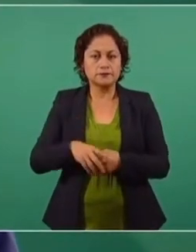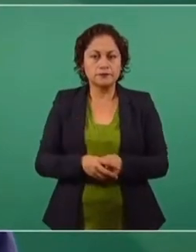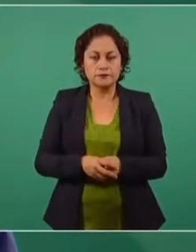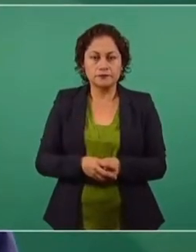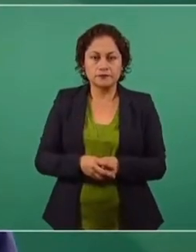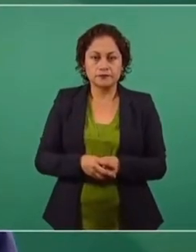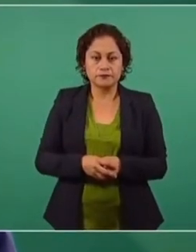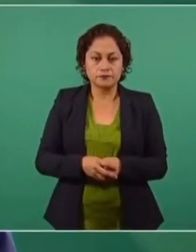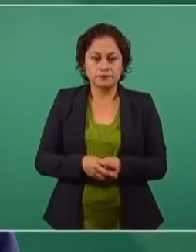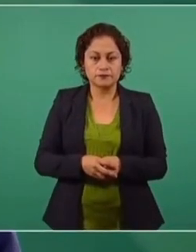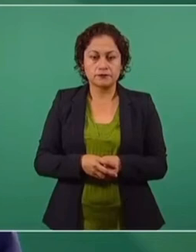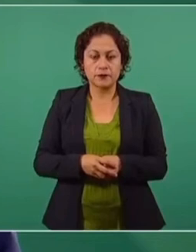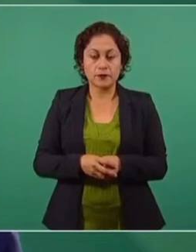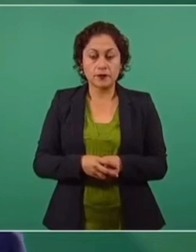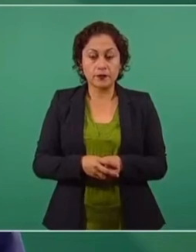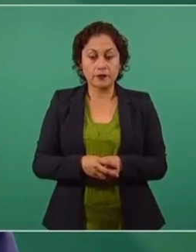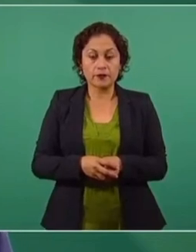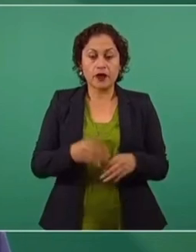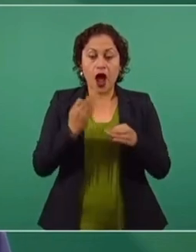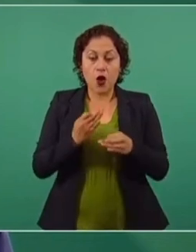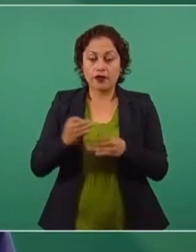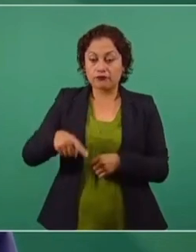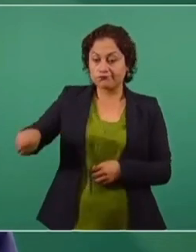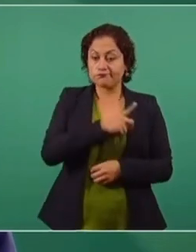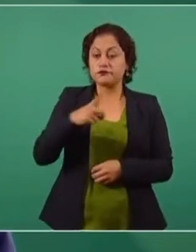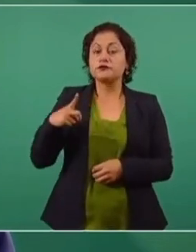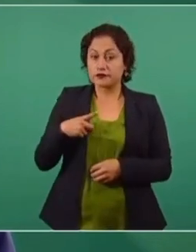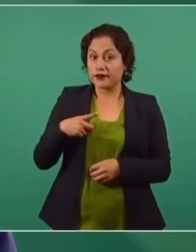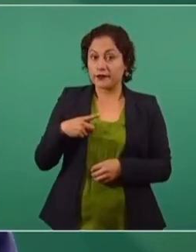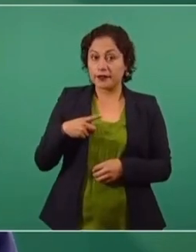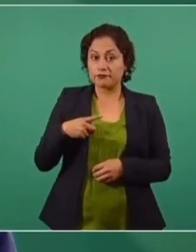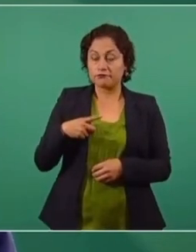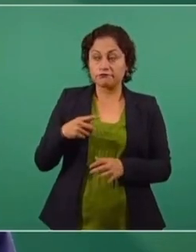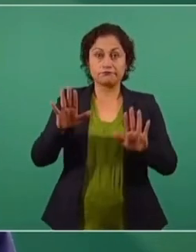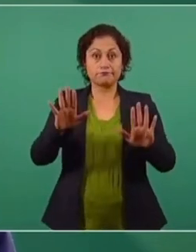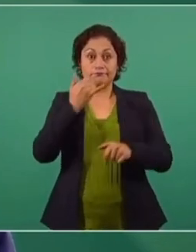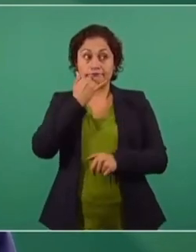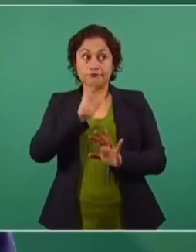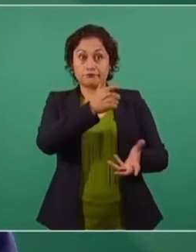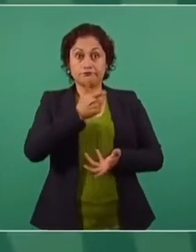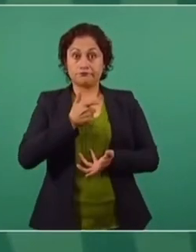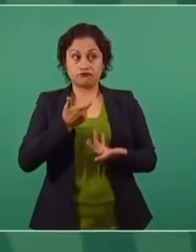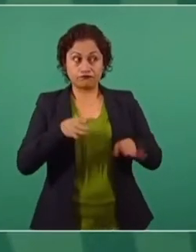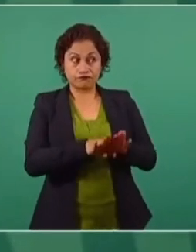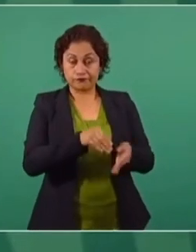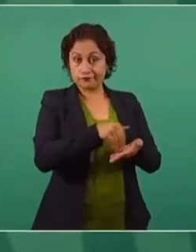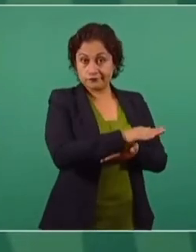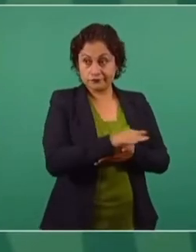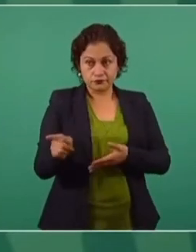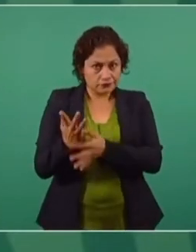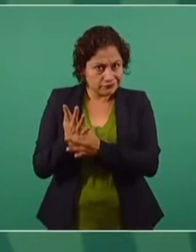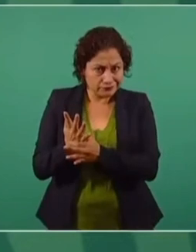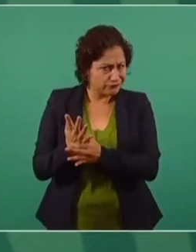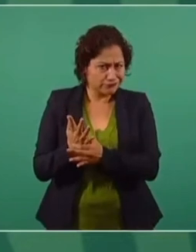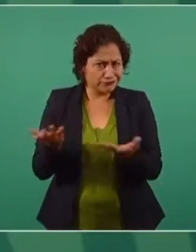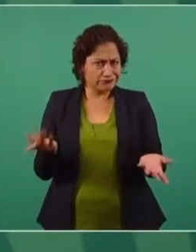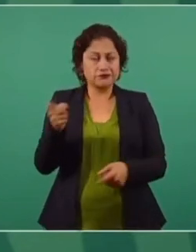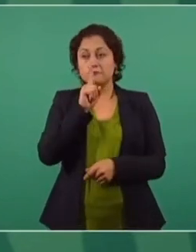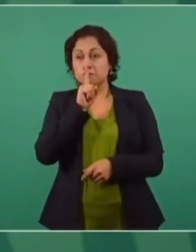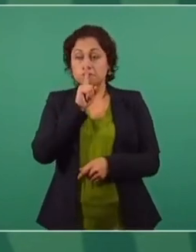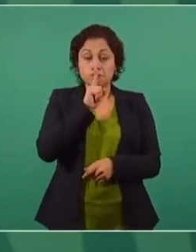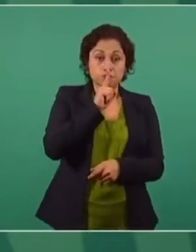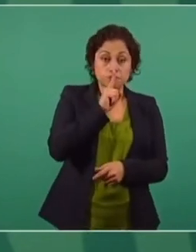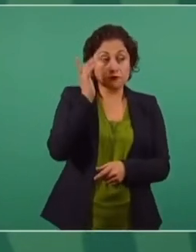expresando que van a cambiar, que ya no van a aceptar este financiamiento. Pero no, se han quedado callados